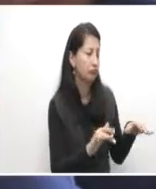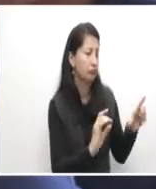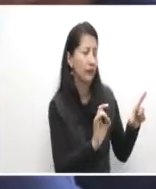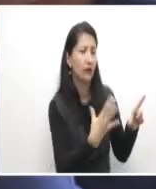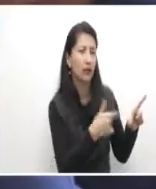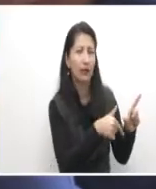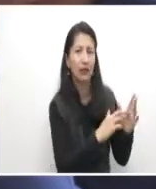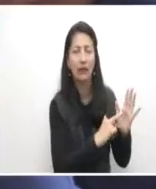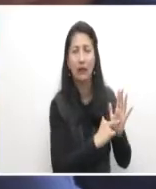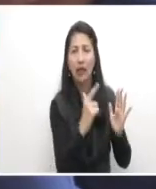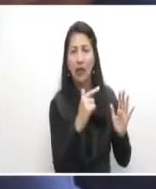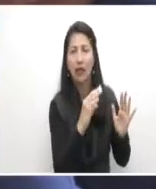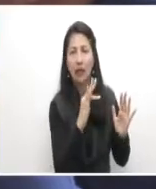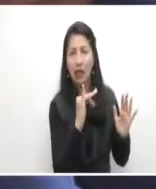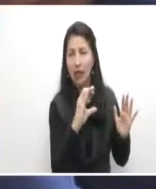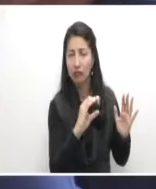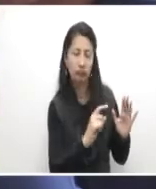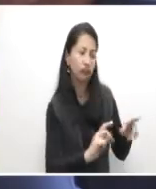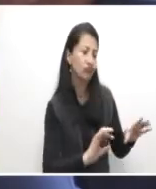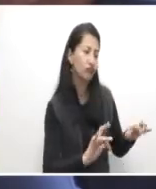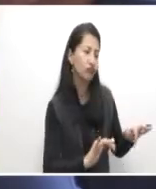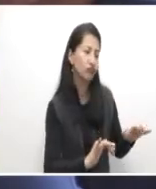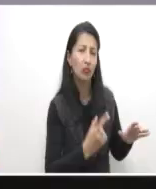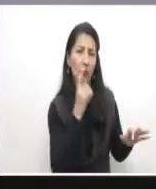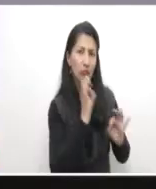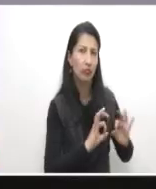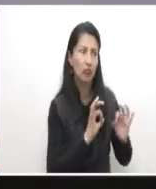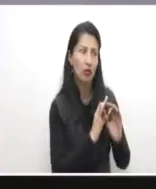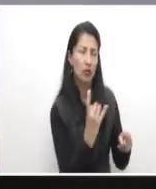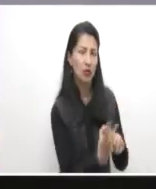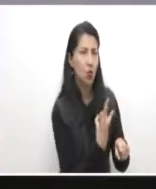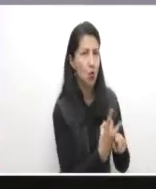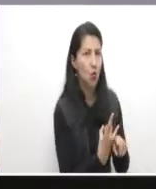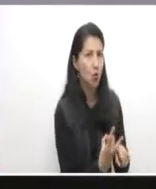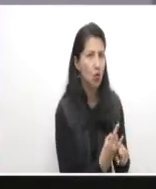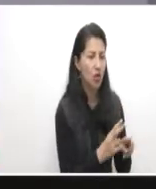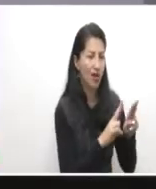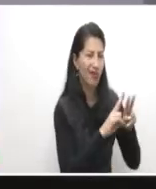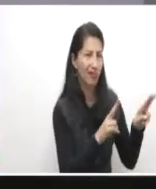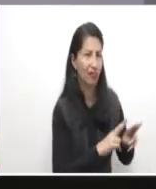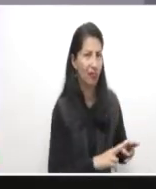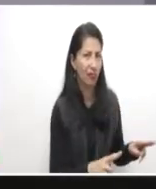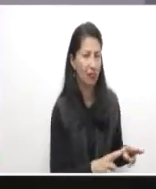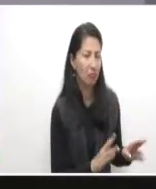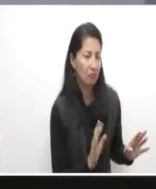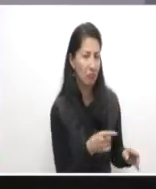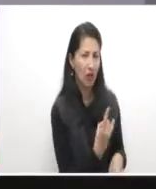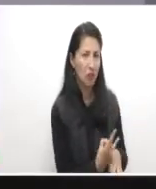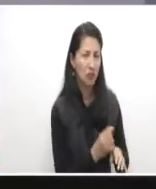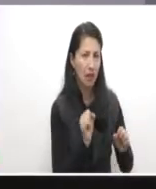apoyarse en las tecnologías de la comunicación, tener un computador y tener una internet a su servicio.